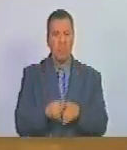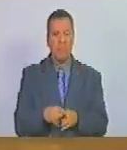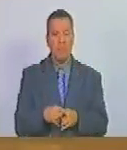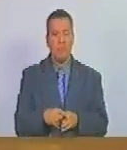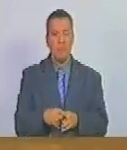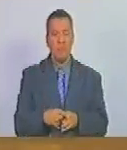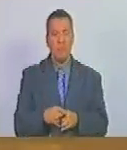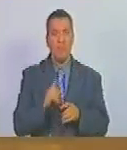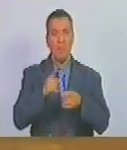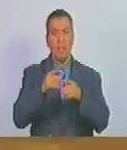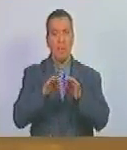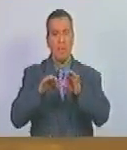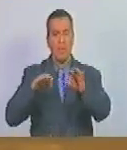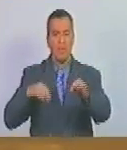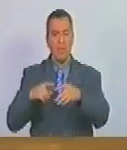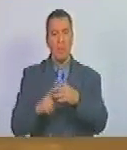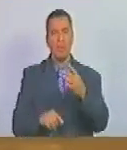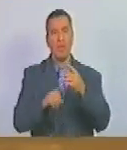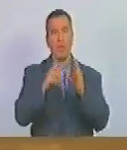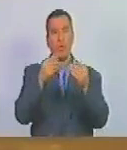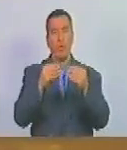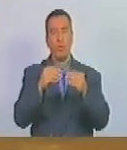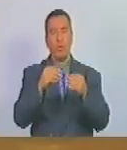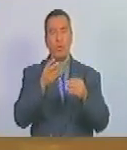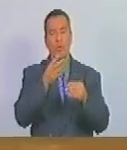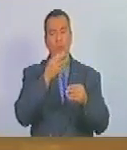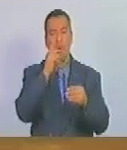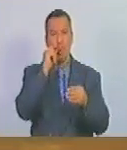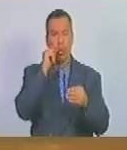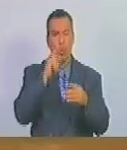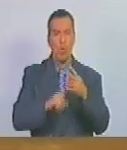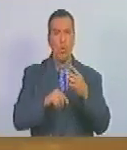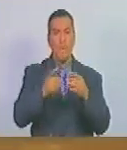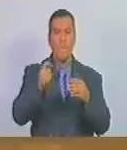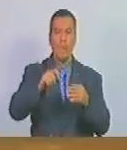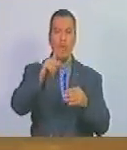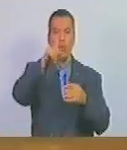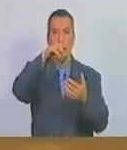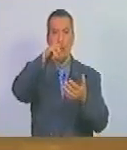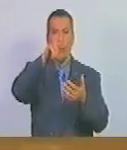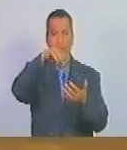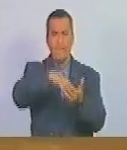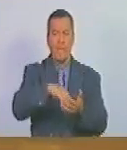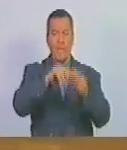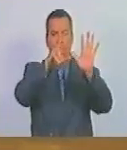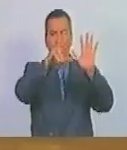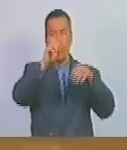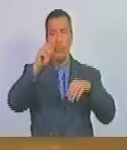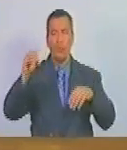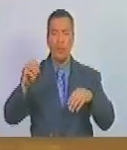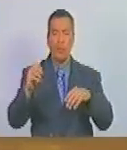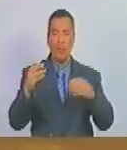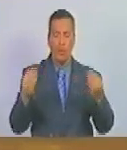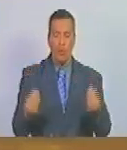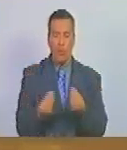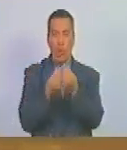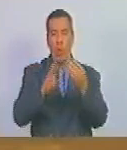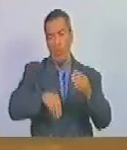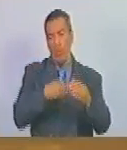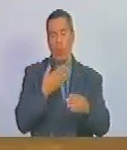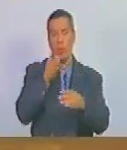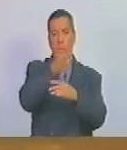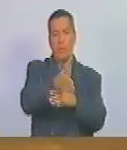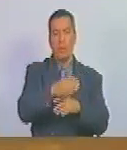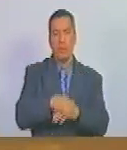quedaron en el camino cientos de soldados, de los más de 2.800, que acompañaron para poder llegar